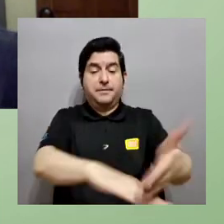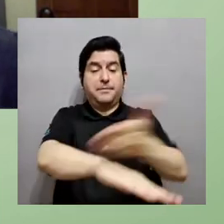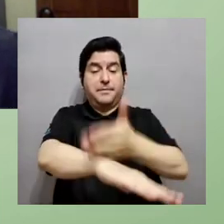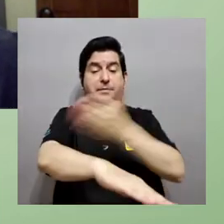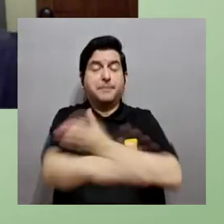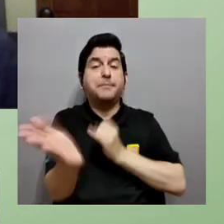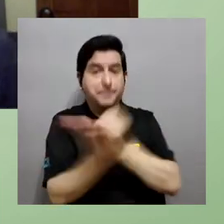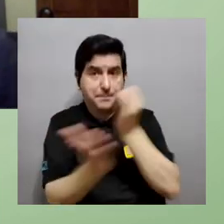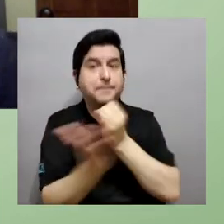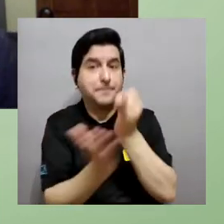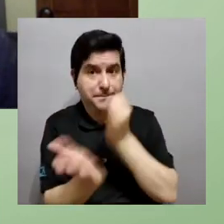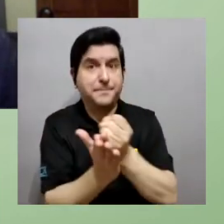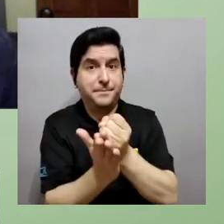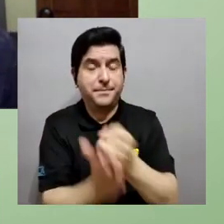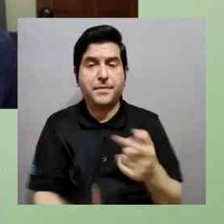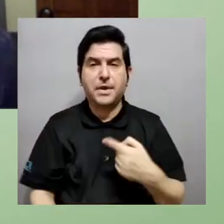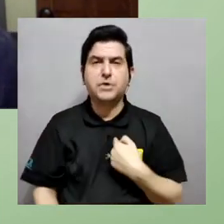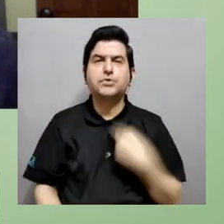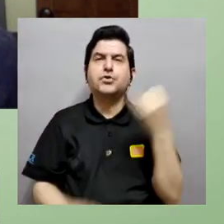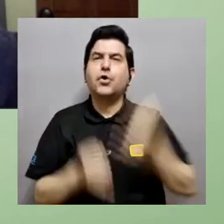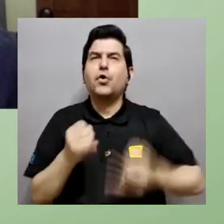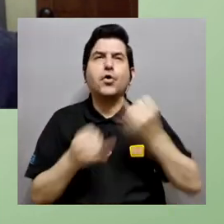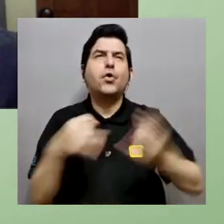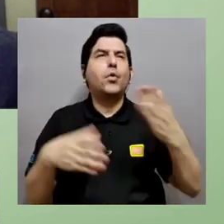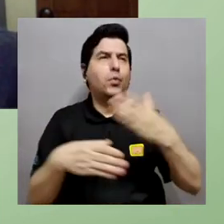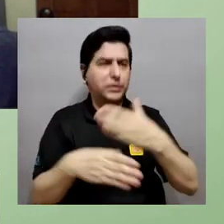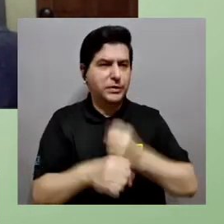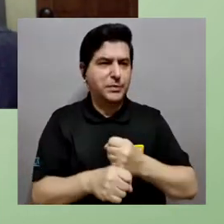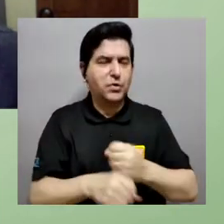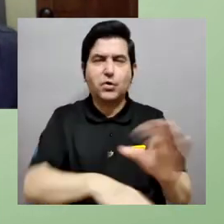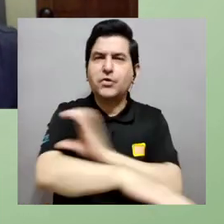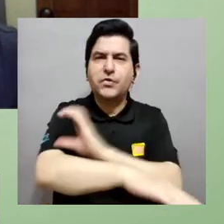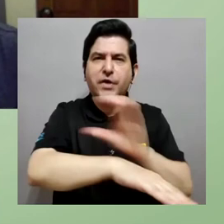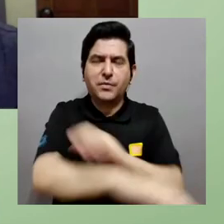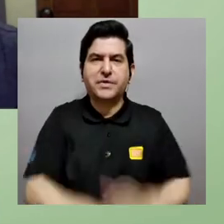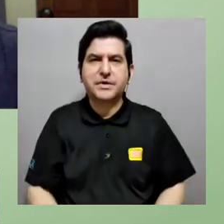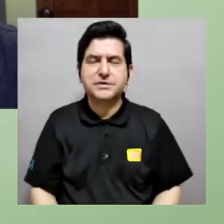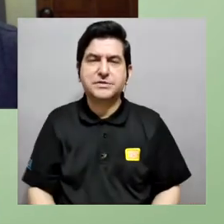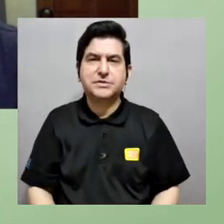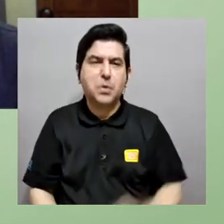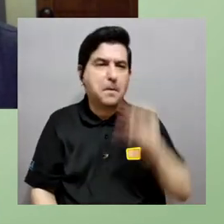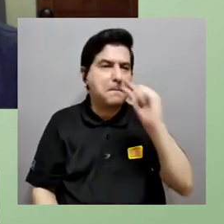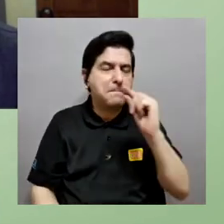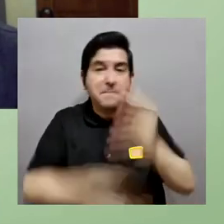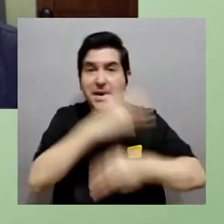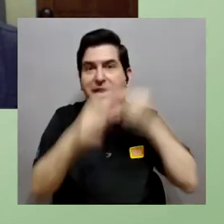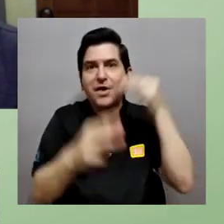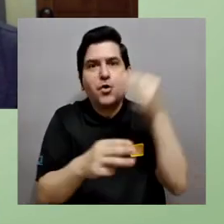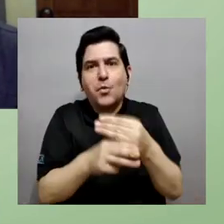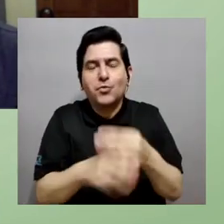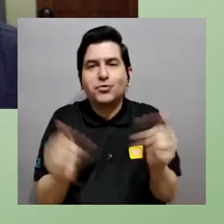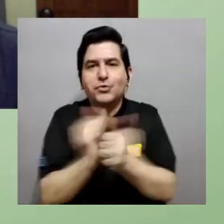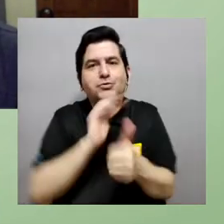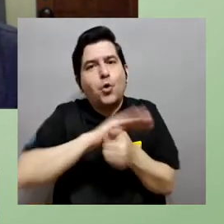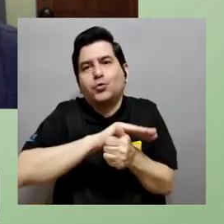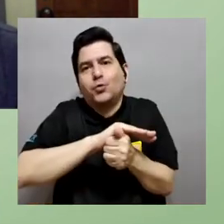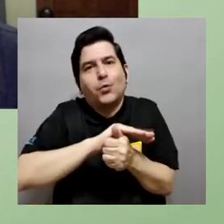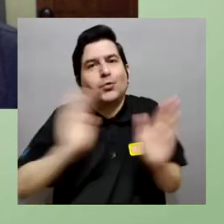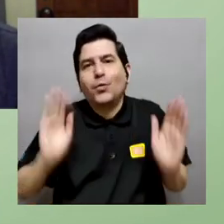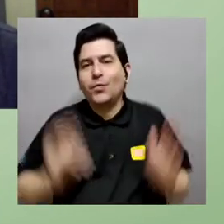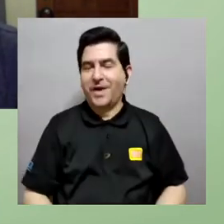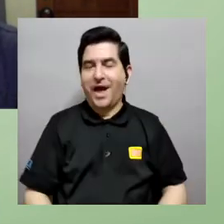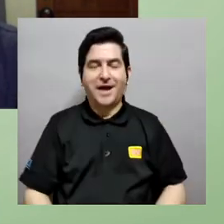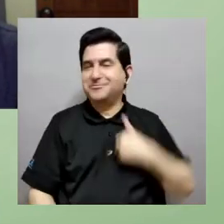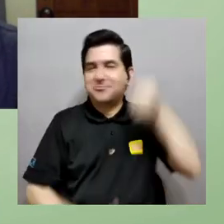simulación computacional es fundamental para el progreso de estas investigaciones sin lugar a duda yo lo último que hice de computación fue en